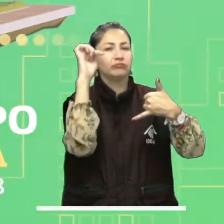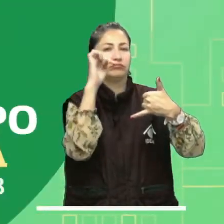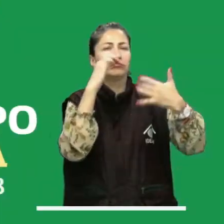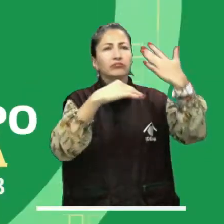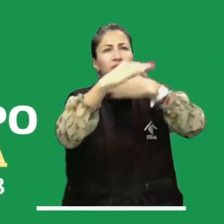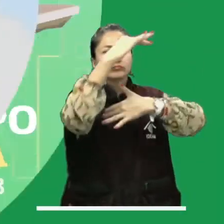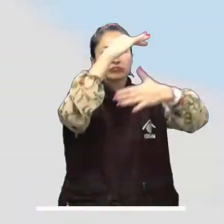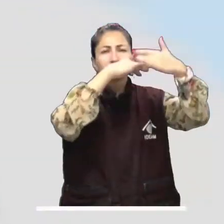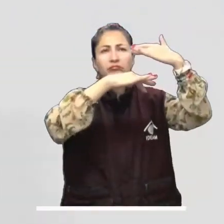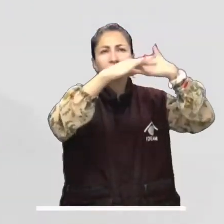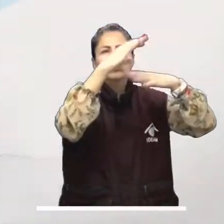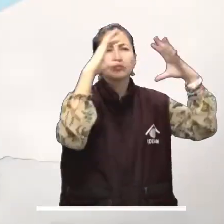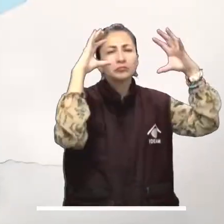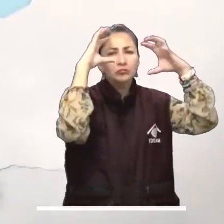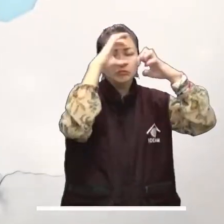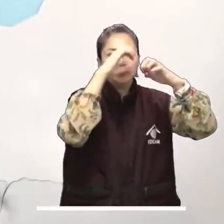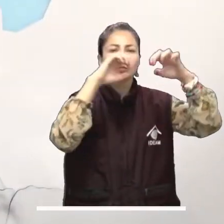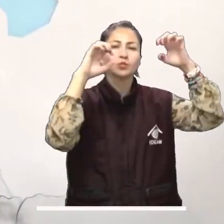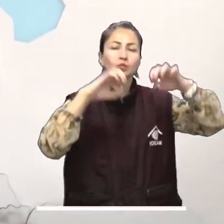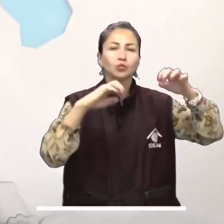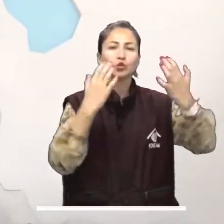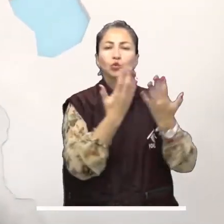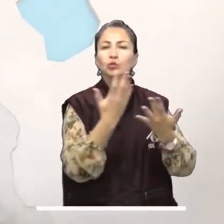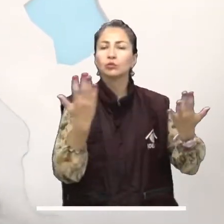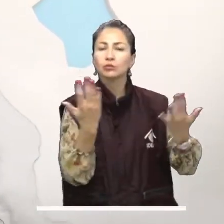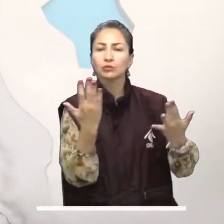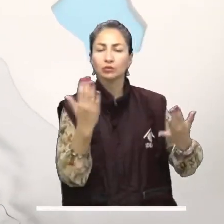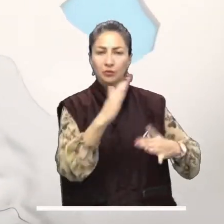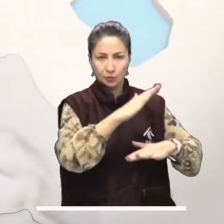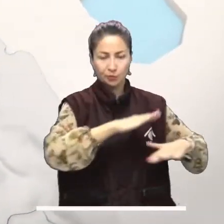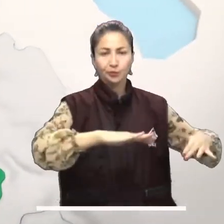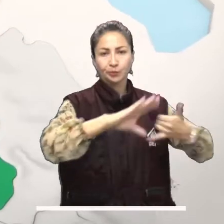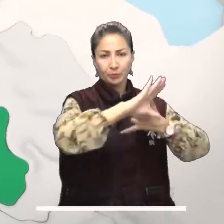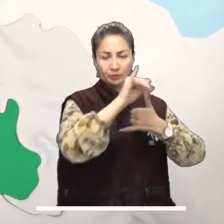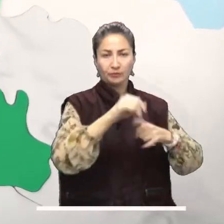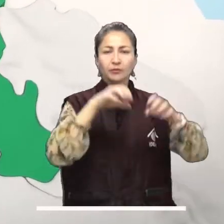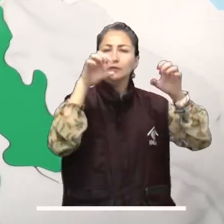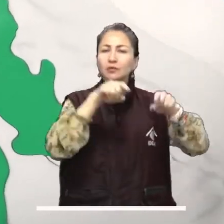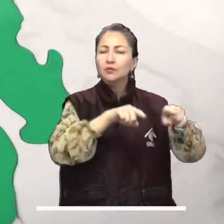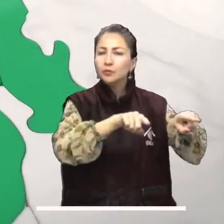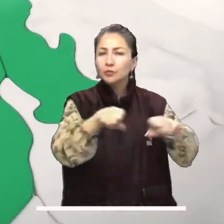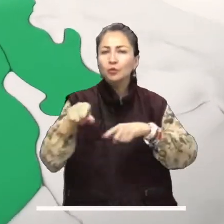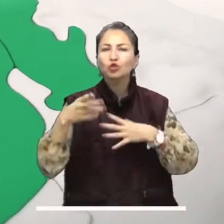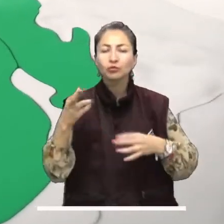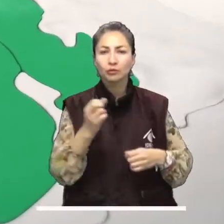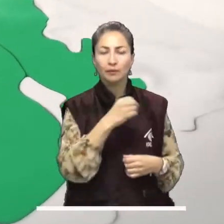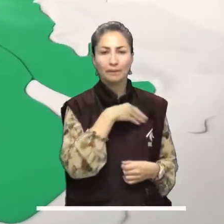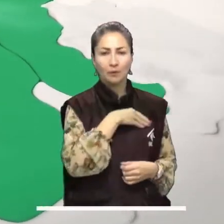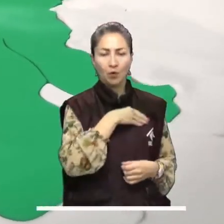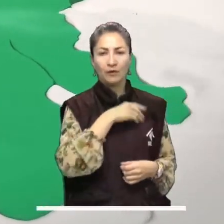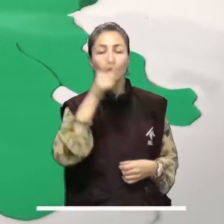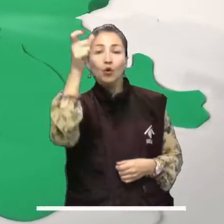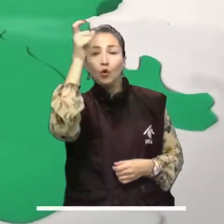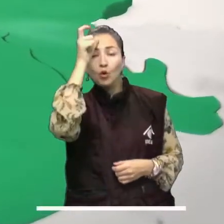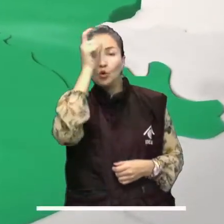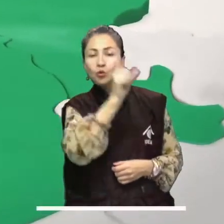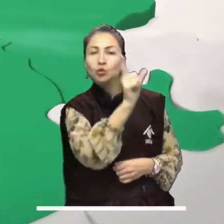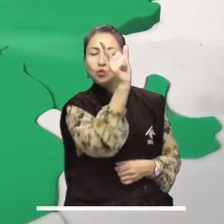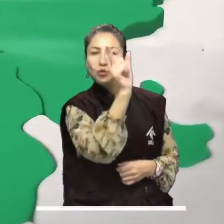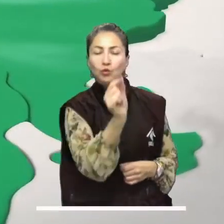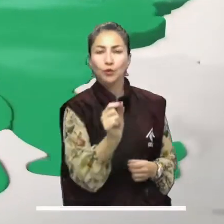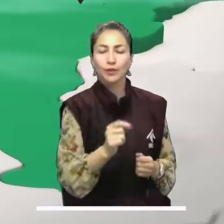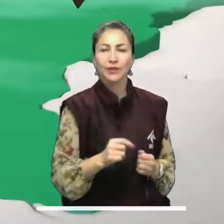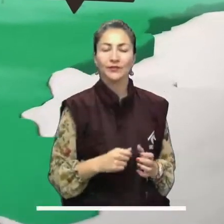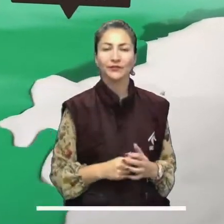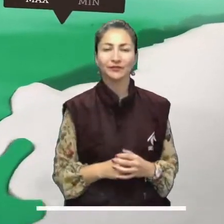Empieza el día con cielo mayormente cubierto en la región Caribe y con tiempo húmedo en amplios sectores de la zona. Las lluvias se alojarán en el sur de